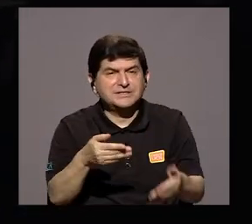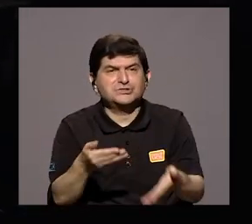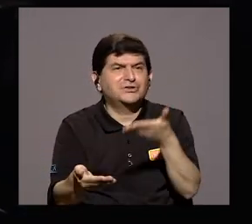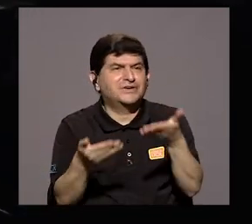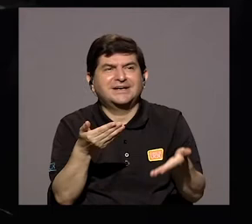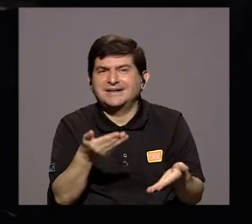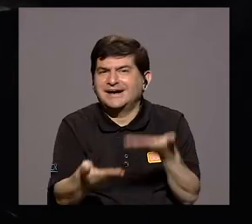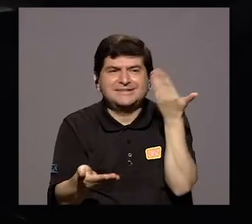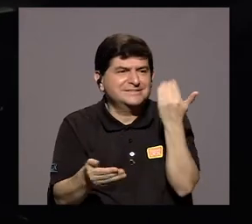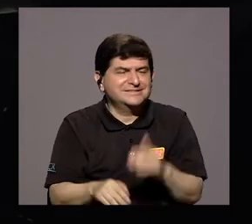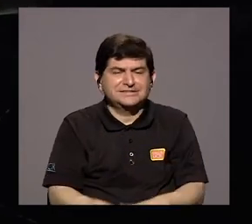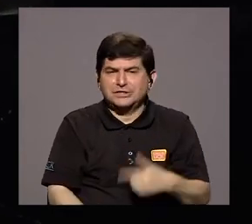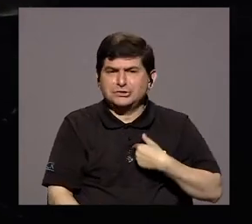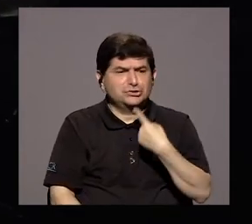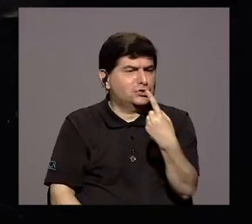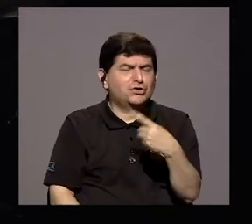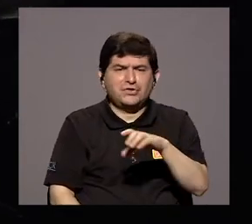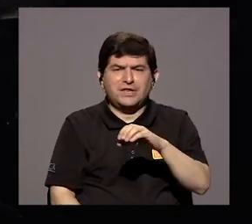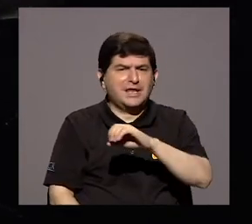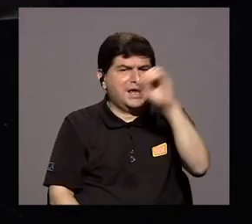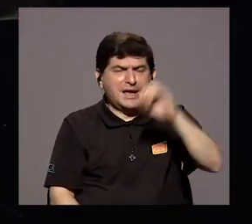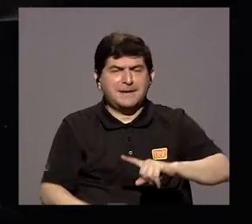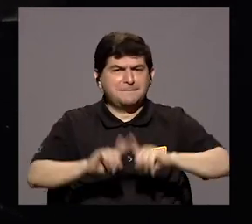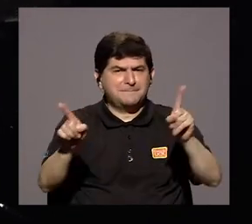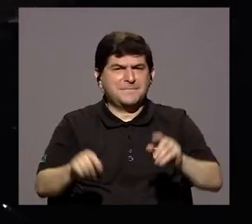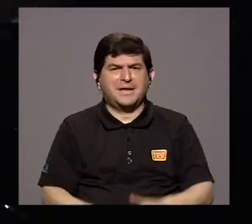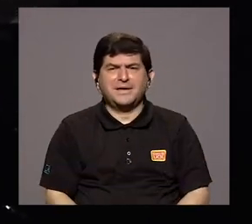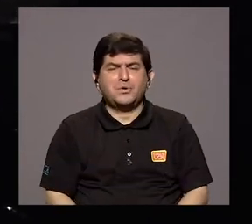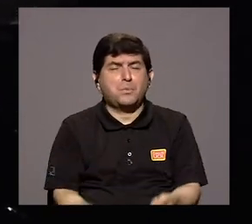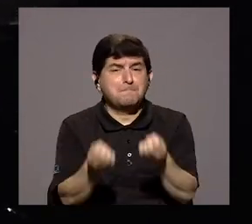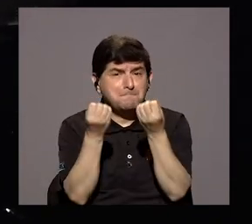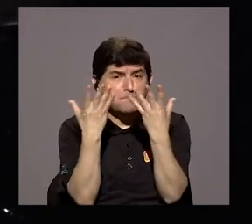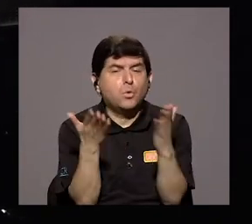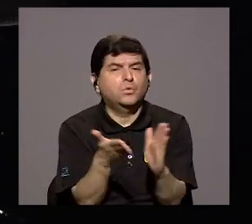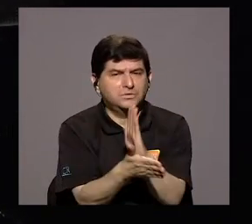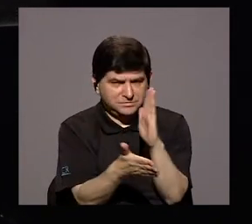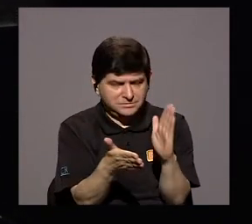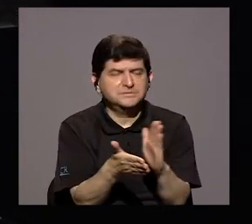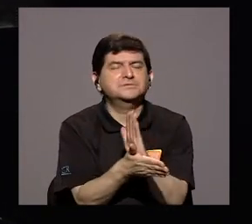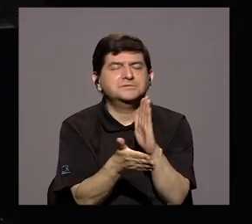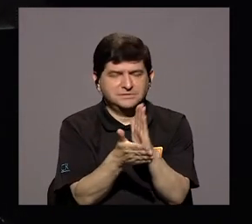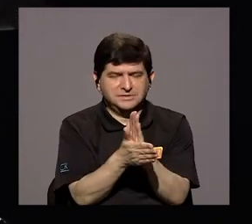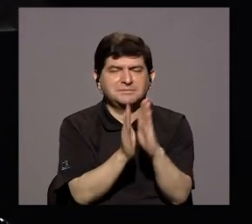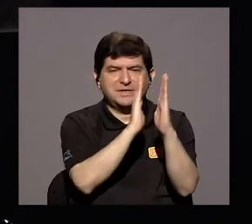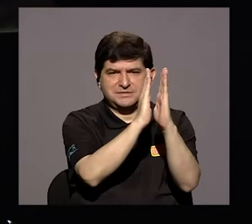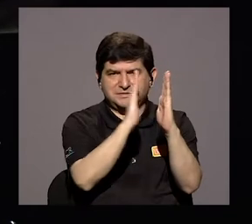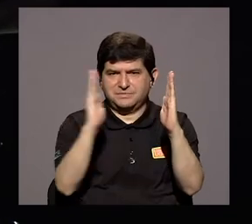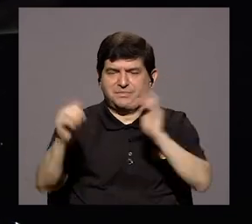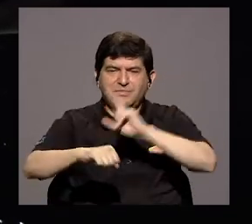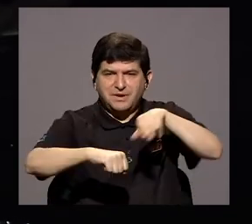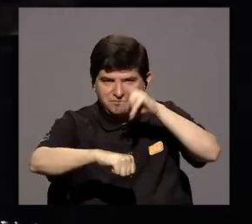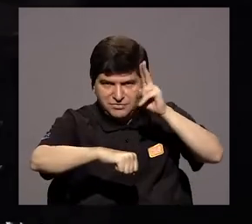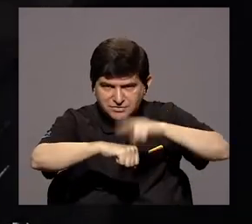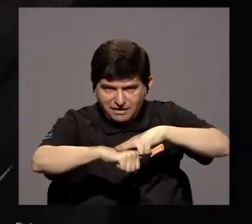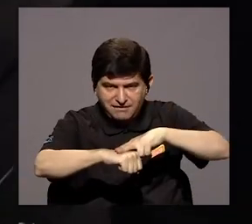prácticamente, no me atrevería a dar un porcentaje, pero sí puedo decir que hay muchos documentos que la Biblioteca Nacional